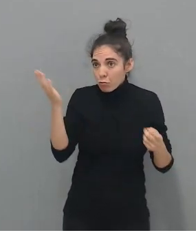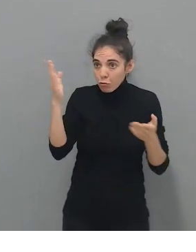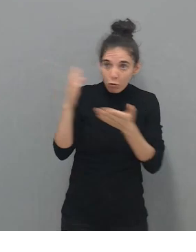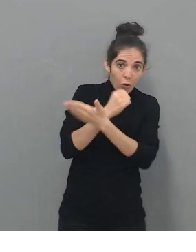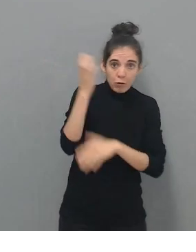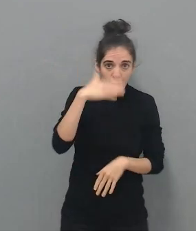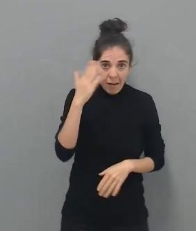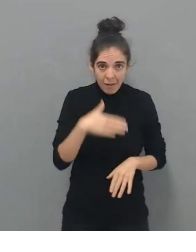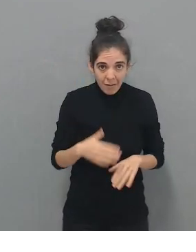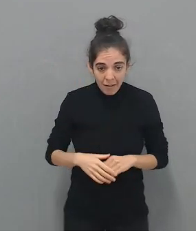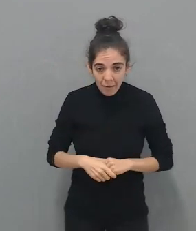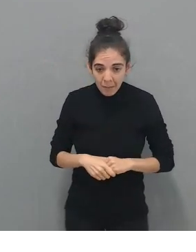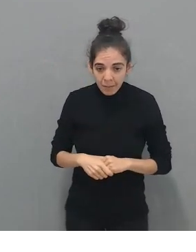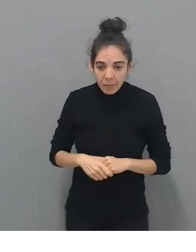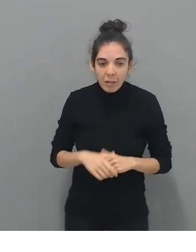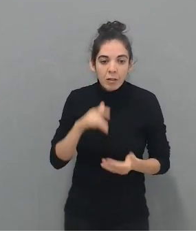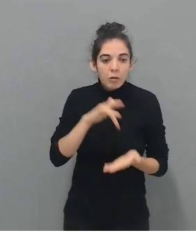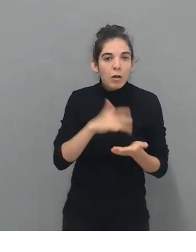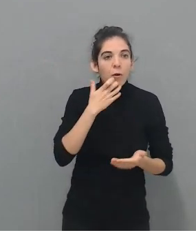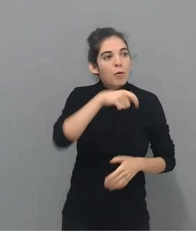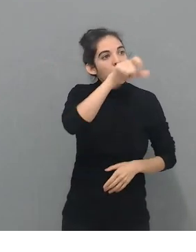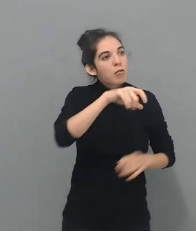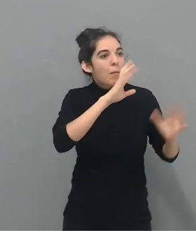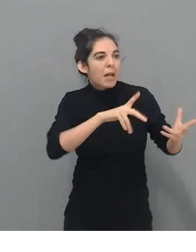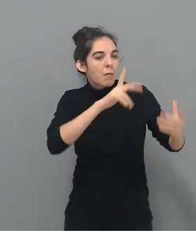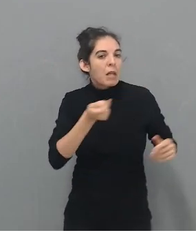a ver, matemáticos no tienen por qué saber de Derecho.